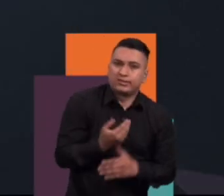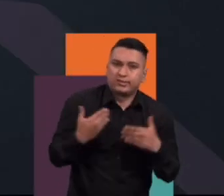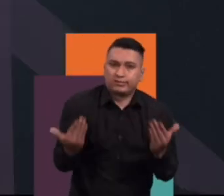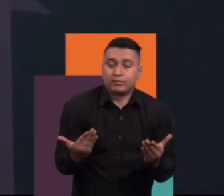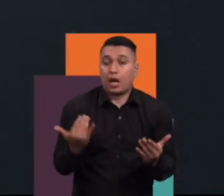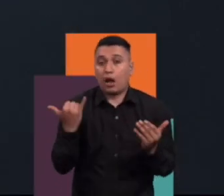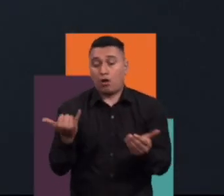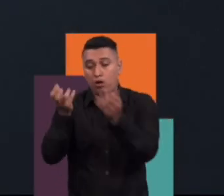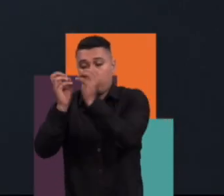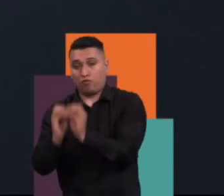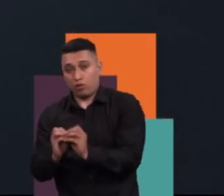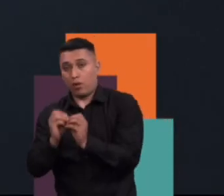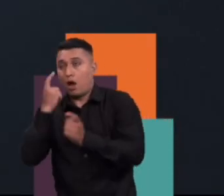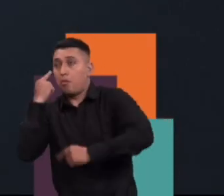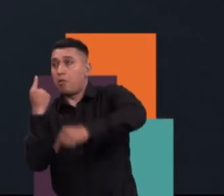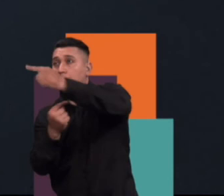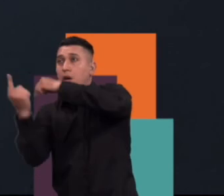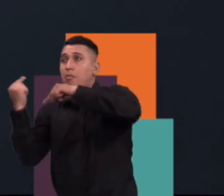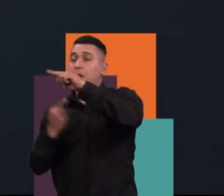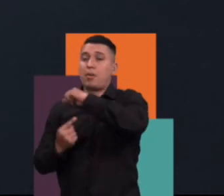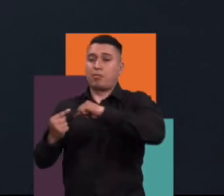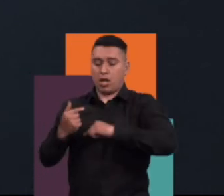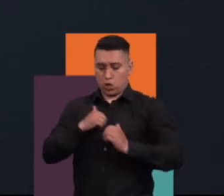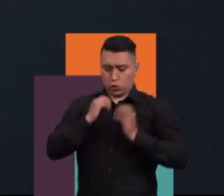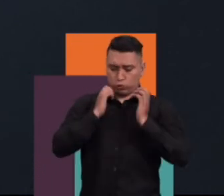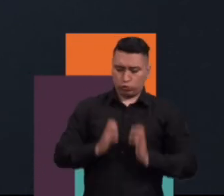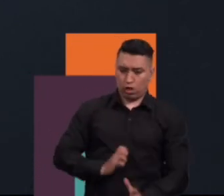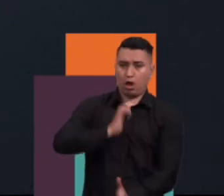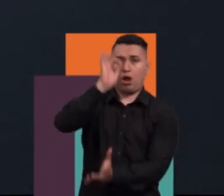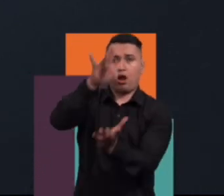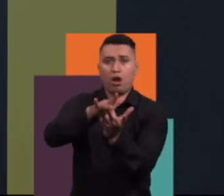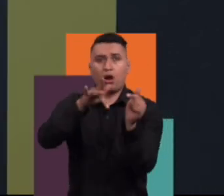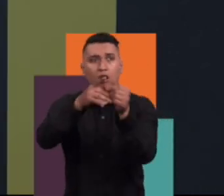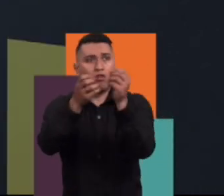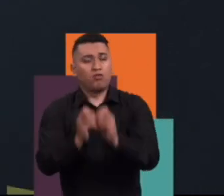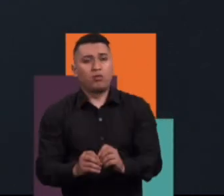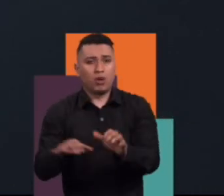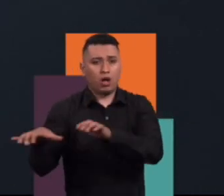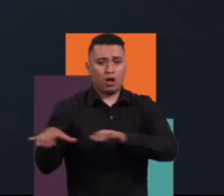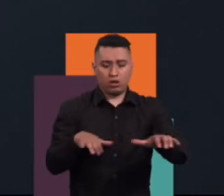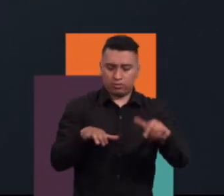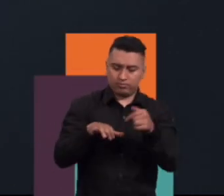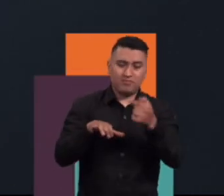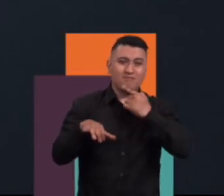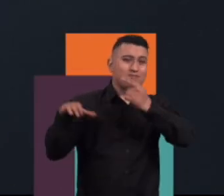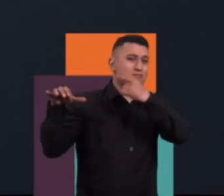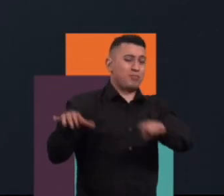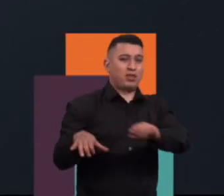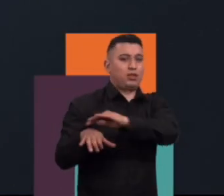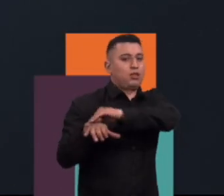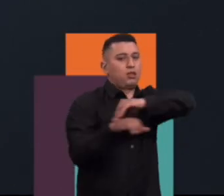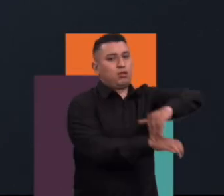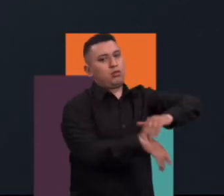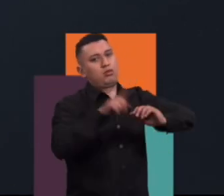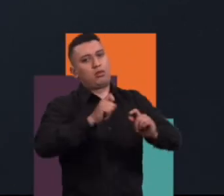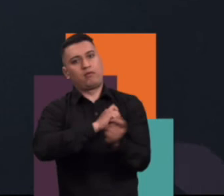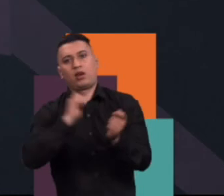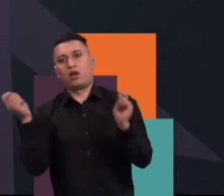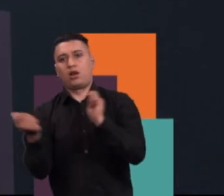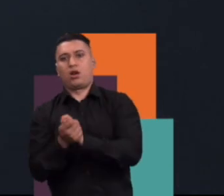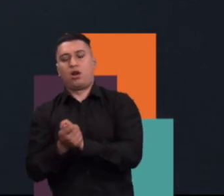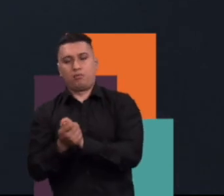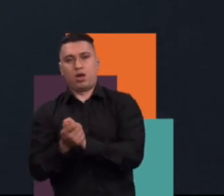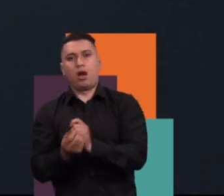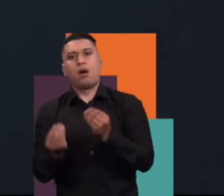porque el modelo actual que tenemos es terrible. Y estamos ante una aventura científica y de civilización de cómo revertir